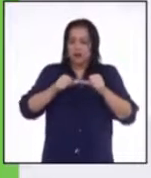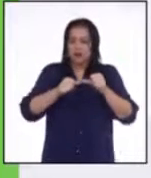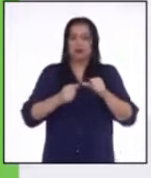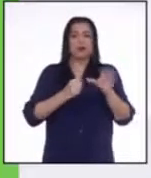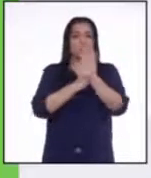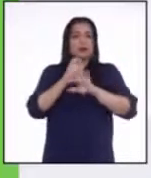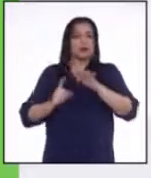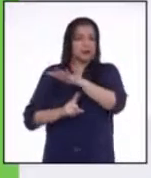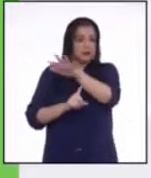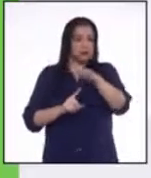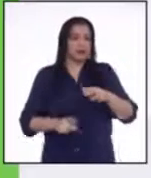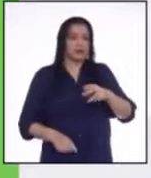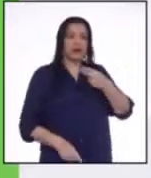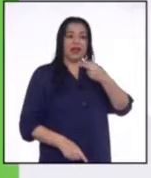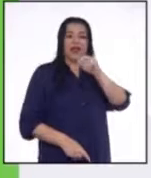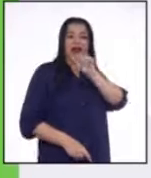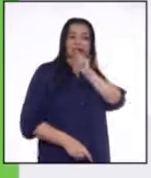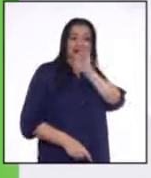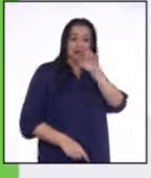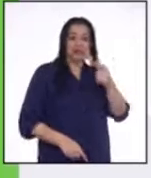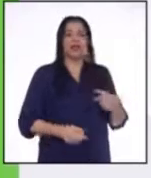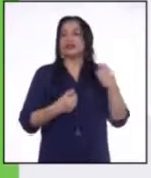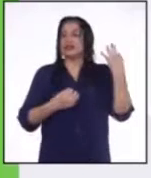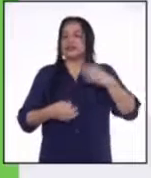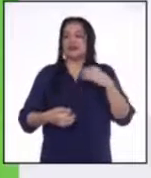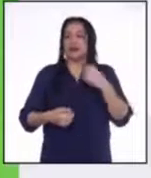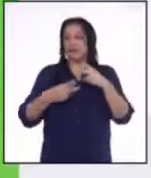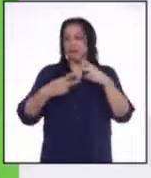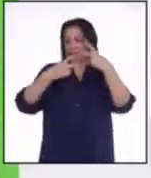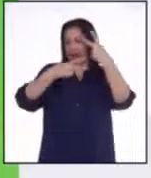ambiental. Harrison Ford es cacerito, siempre nos visita.